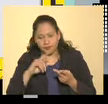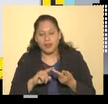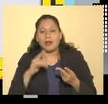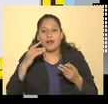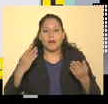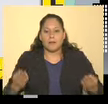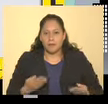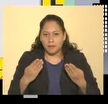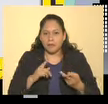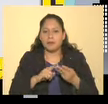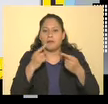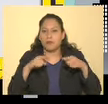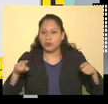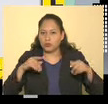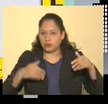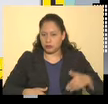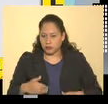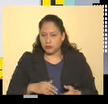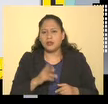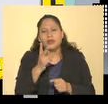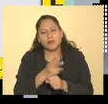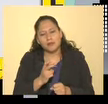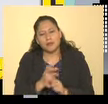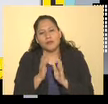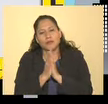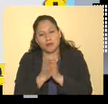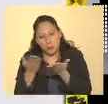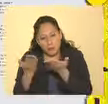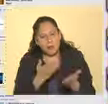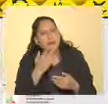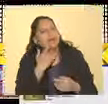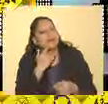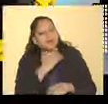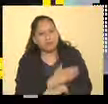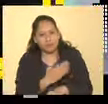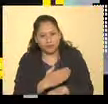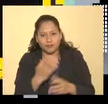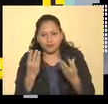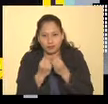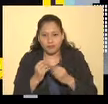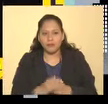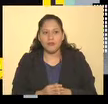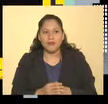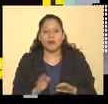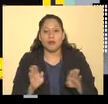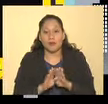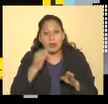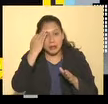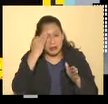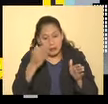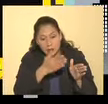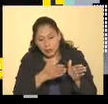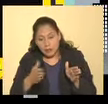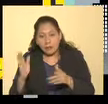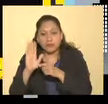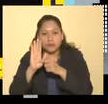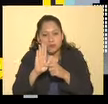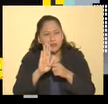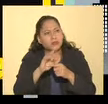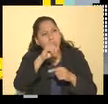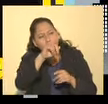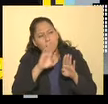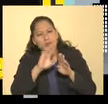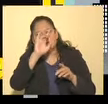Danza, teatro, música. Los invitamos a que vengan y nos acompañen. ¿Y entonces cada determinado tiempo se van exhibiendo obras de estos